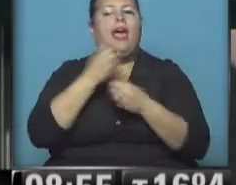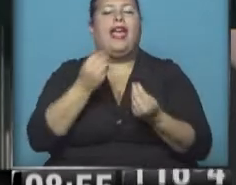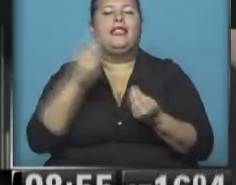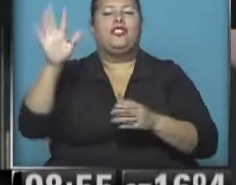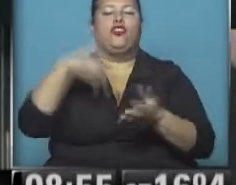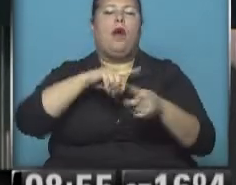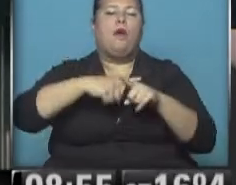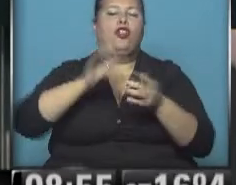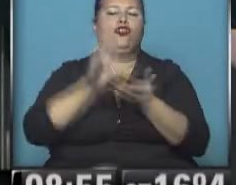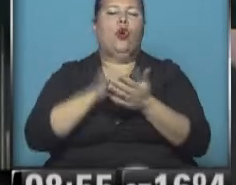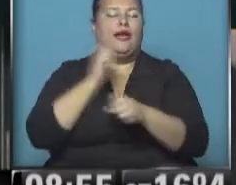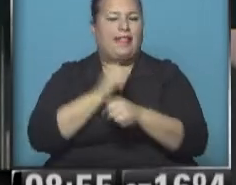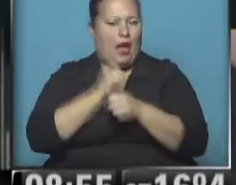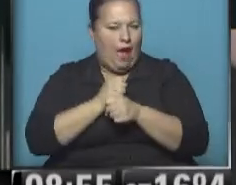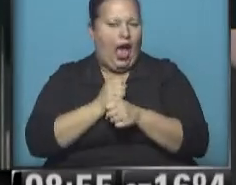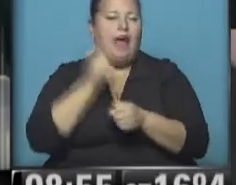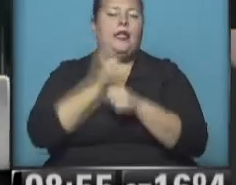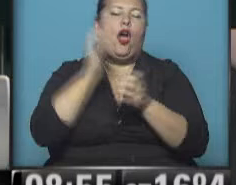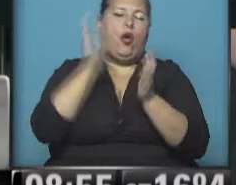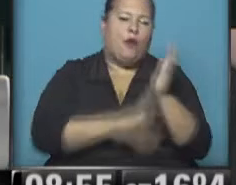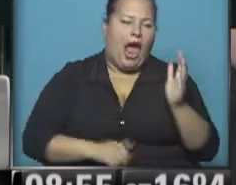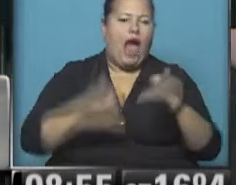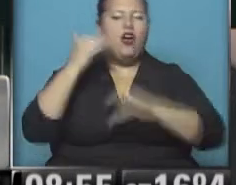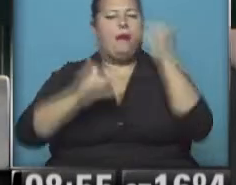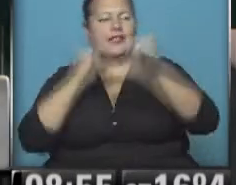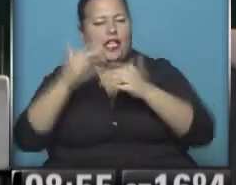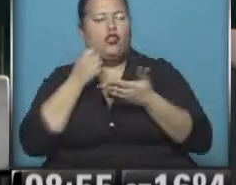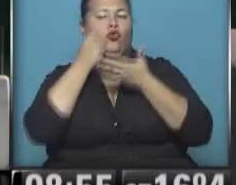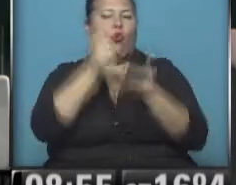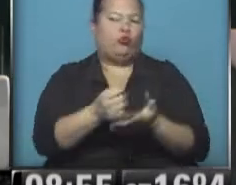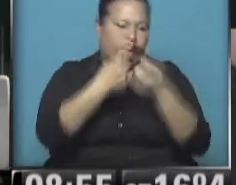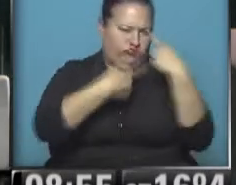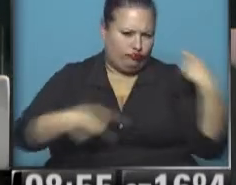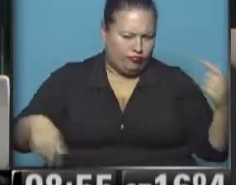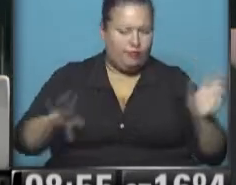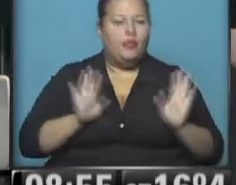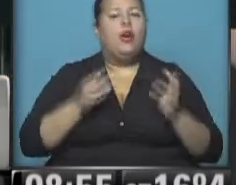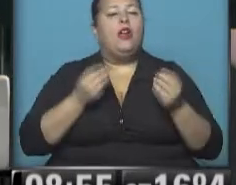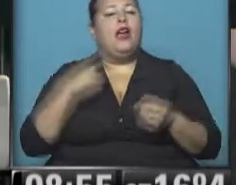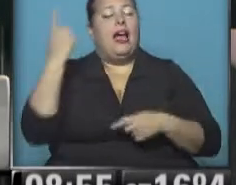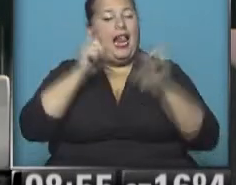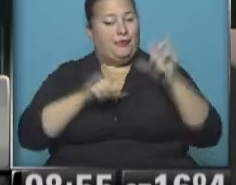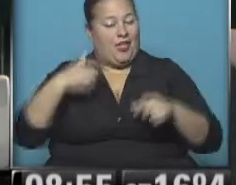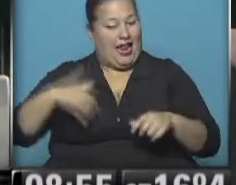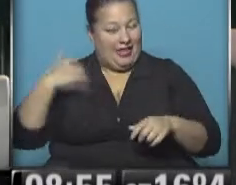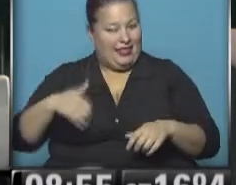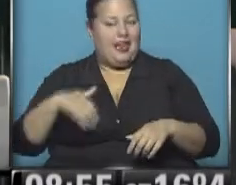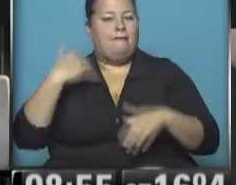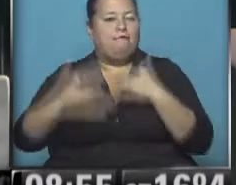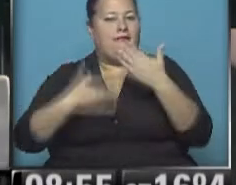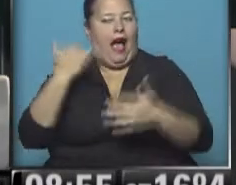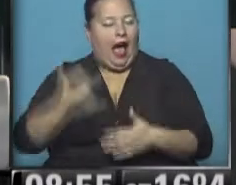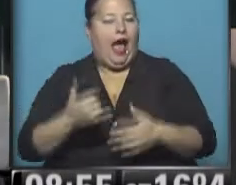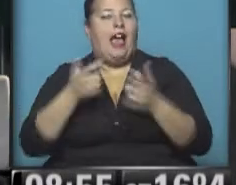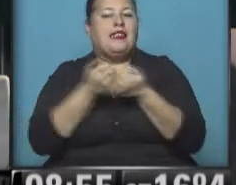todas las políticas referidas al empleo, al trabajo en blanco, a las capacitaciones, subsidios y demás que existen. Como mucha gente en nuestro país accede cada vez más